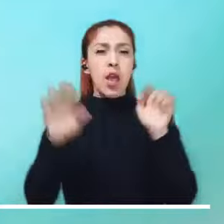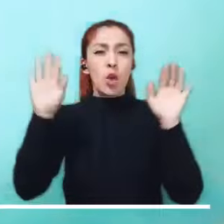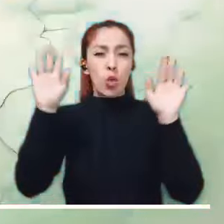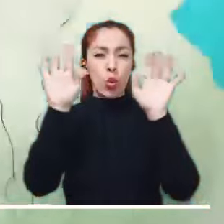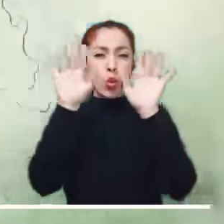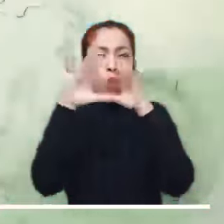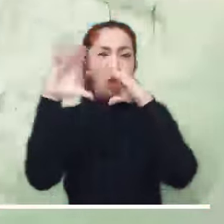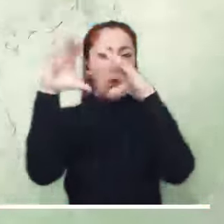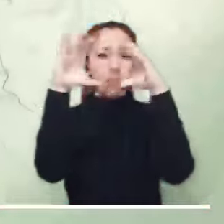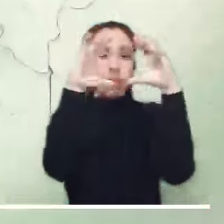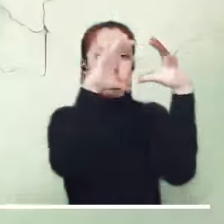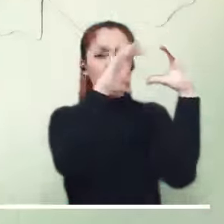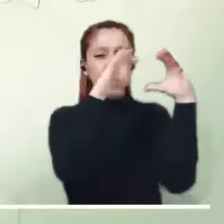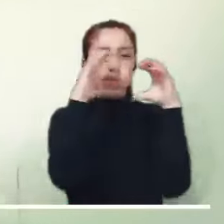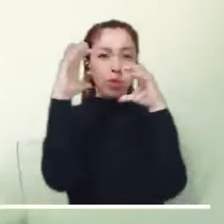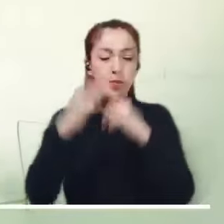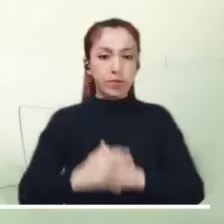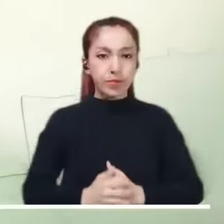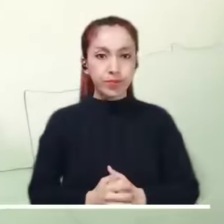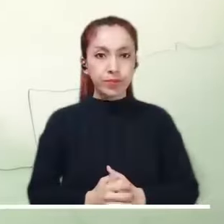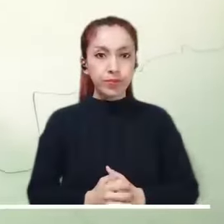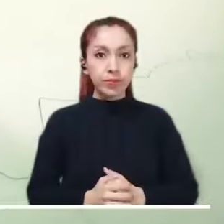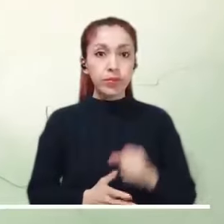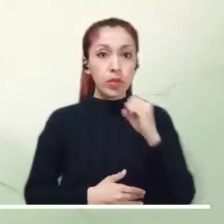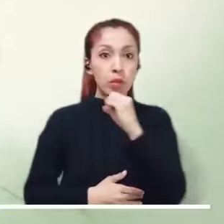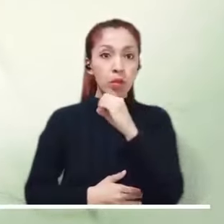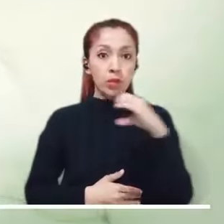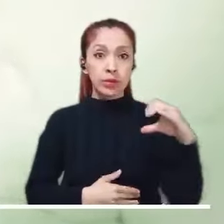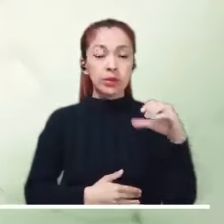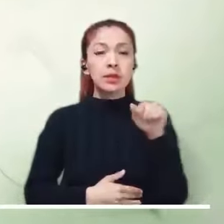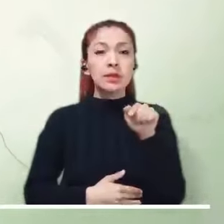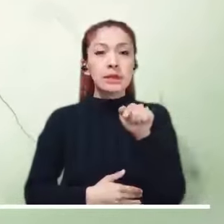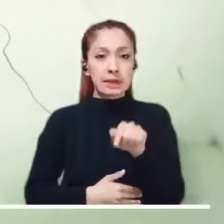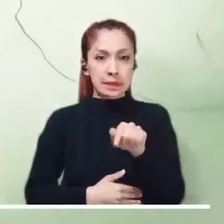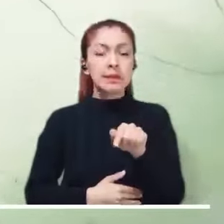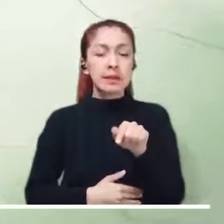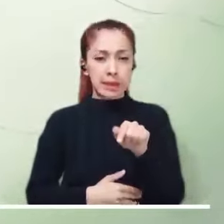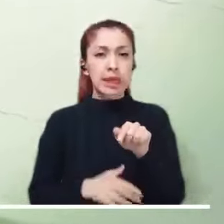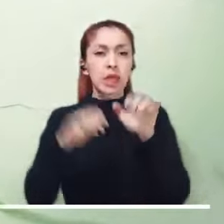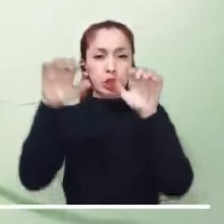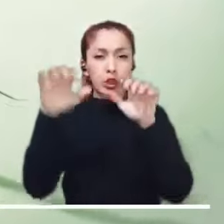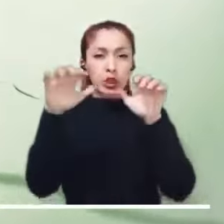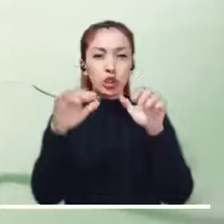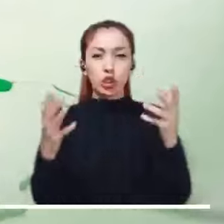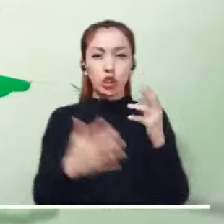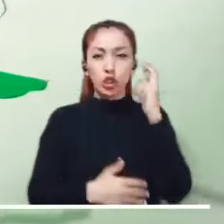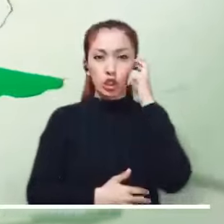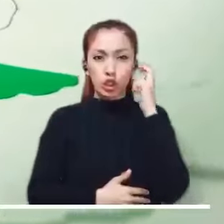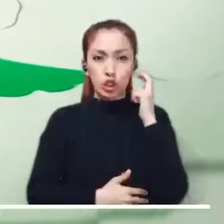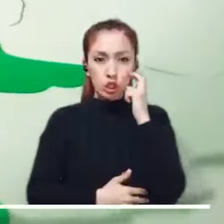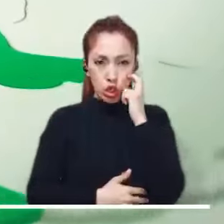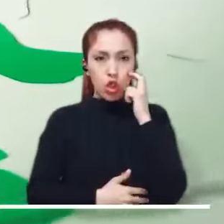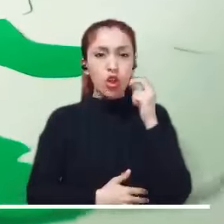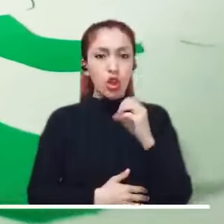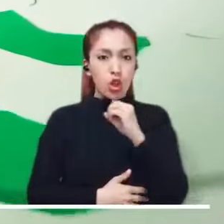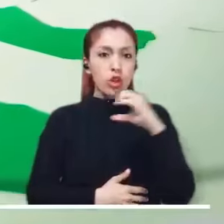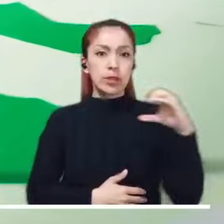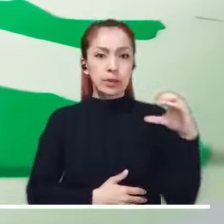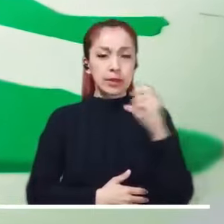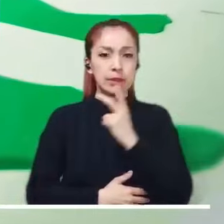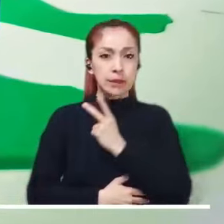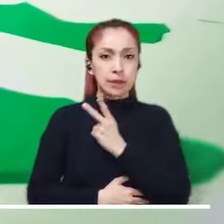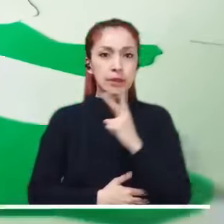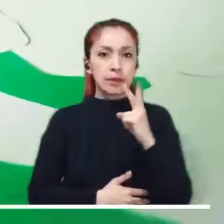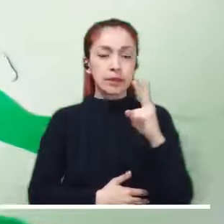En el occidente, la actividad se concentraría en el departamento de Chocó y en el occidente de Cauca y Valle del